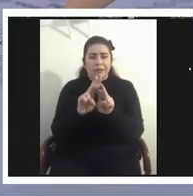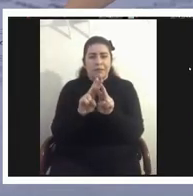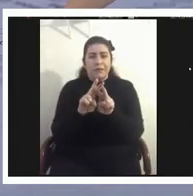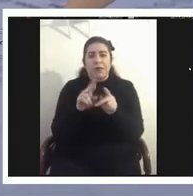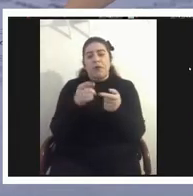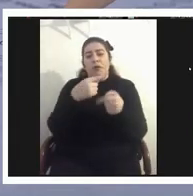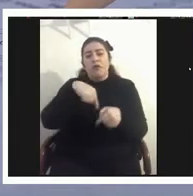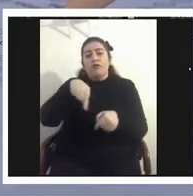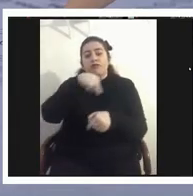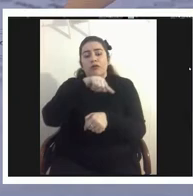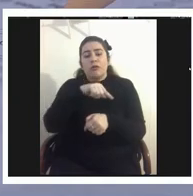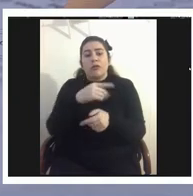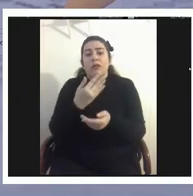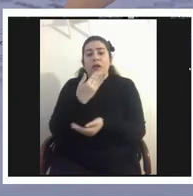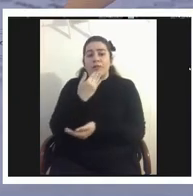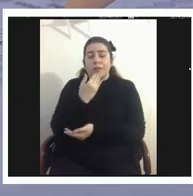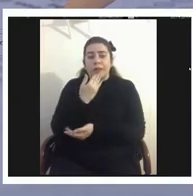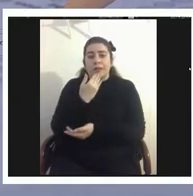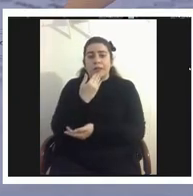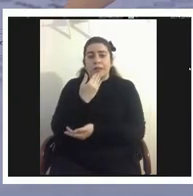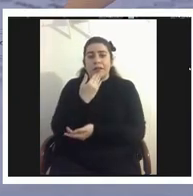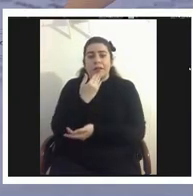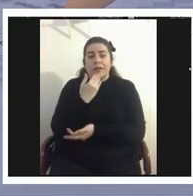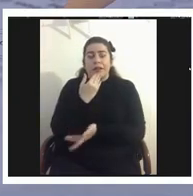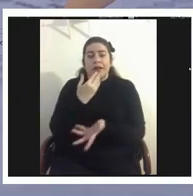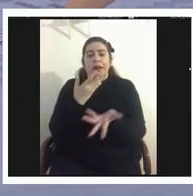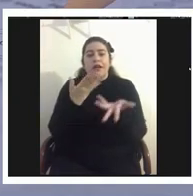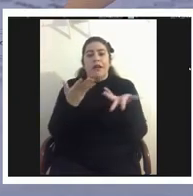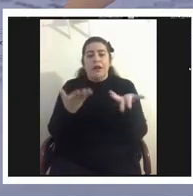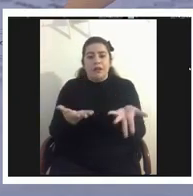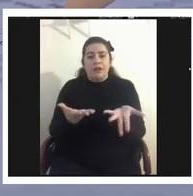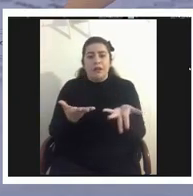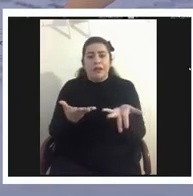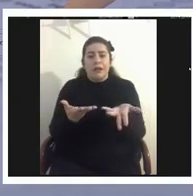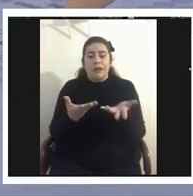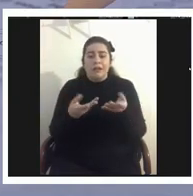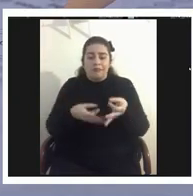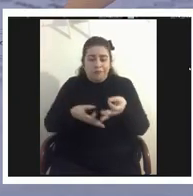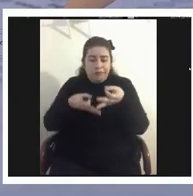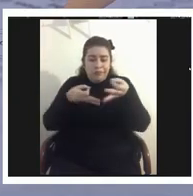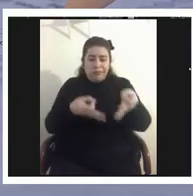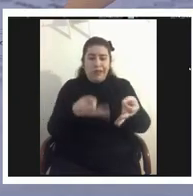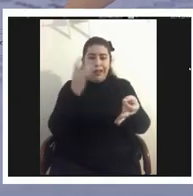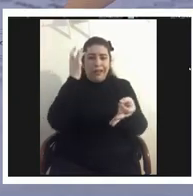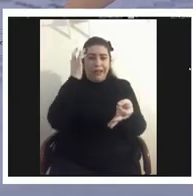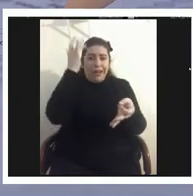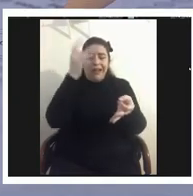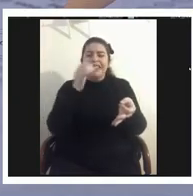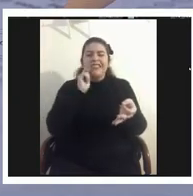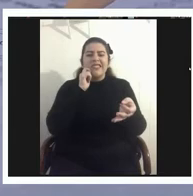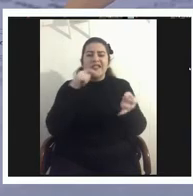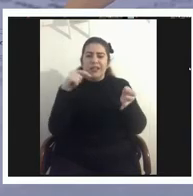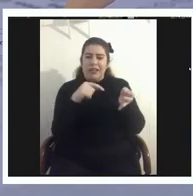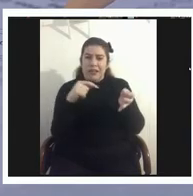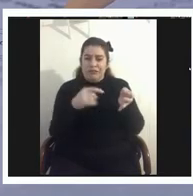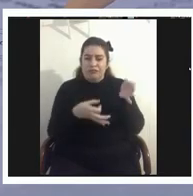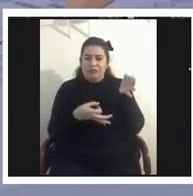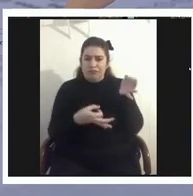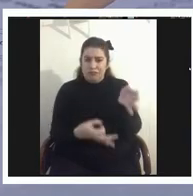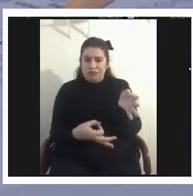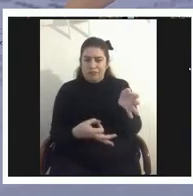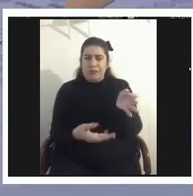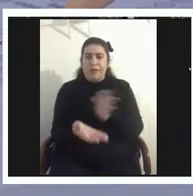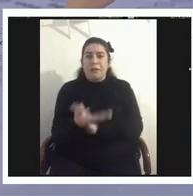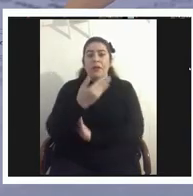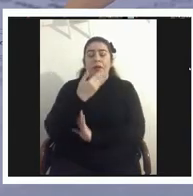esto es lo que la rendición de cuentas inteligentes se trata pero también lo